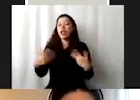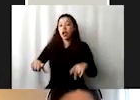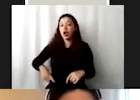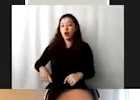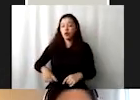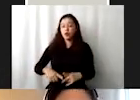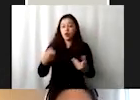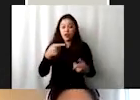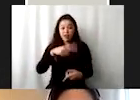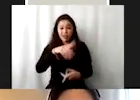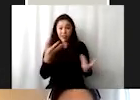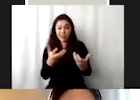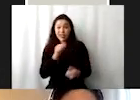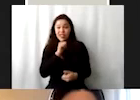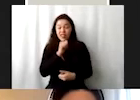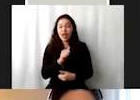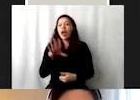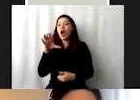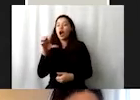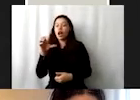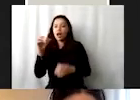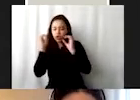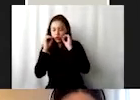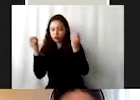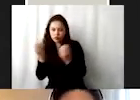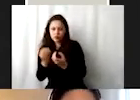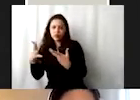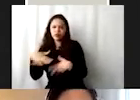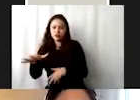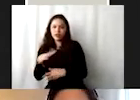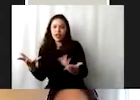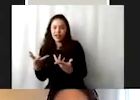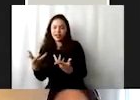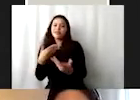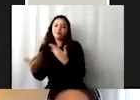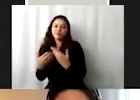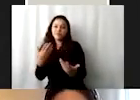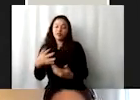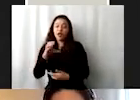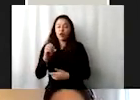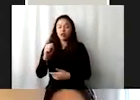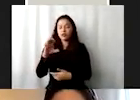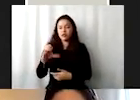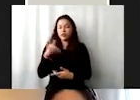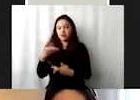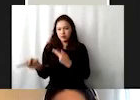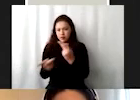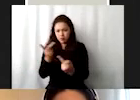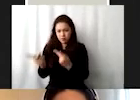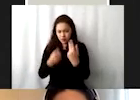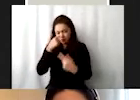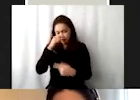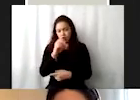haciendo, ¿no? Las OSCs o la sociedad civil facilitaron un gran número de consultas para la definición de los